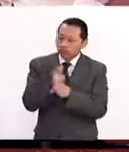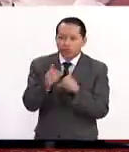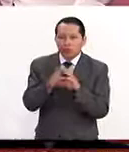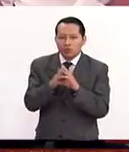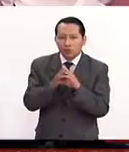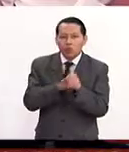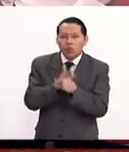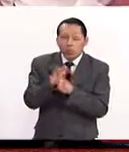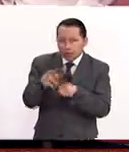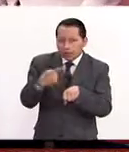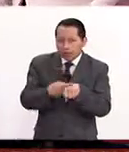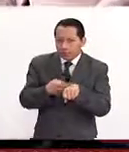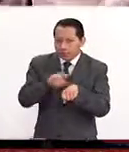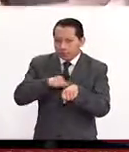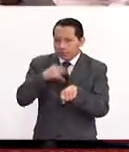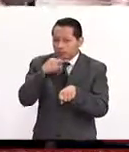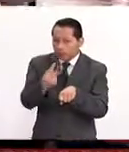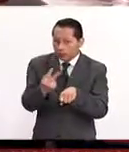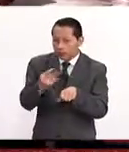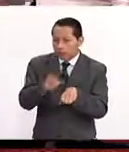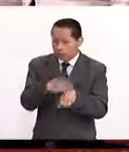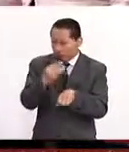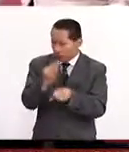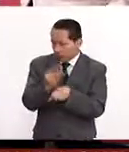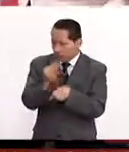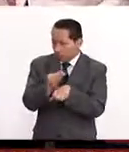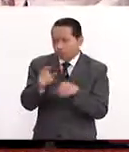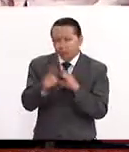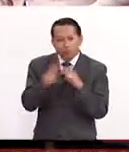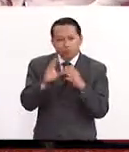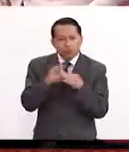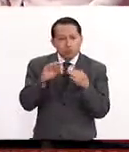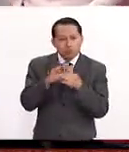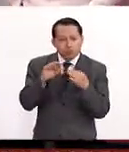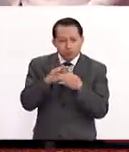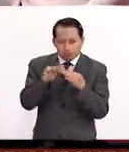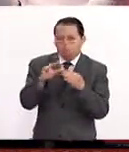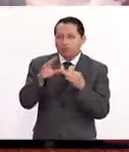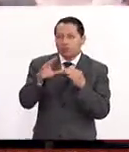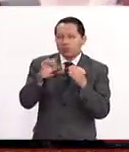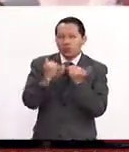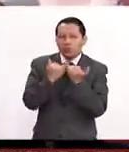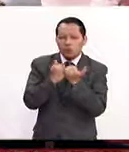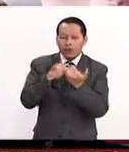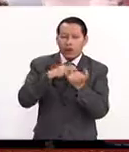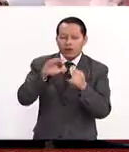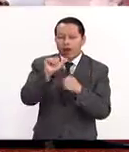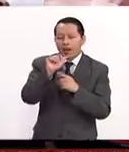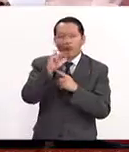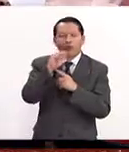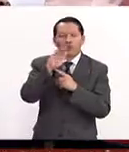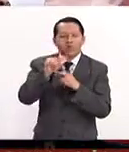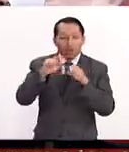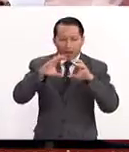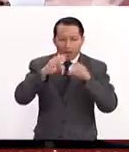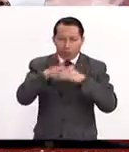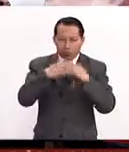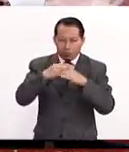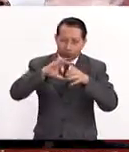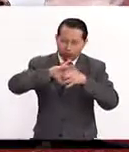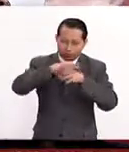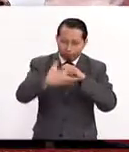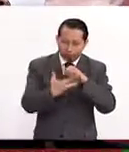se manifiestan a través de la voz, y por qué en esta ocasión tratar el asunto de la atmósfera? Sí, es muy importante entender que